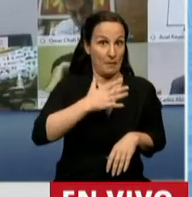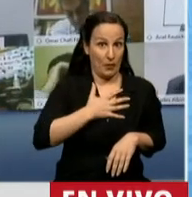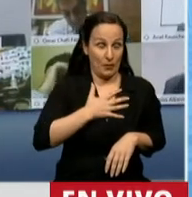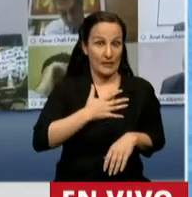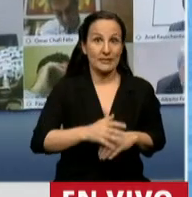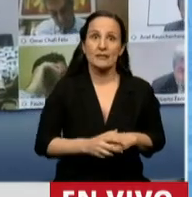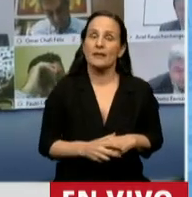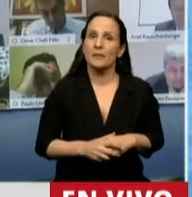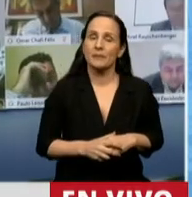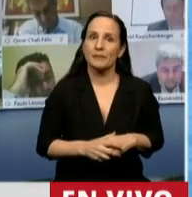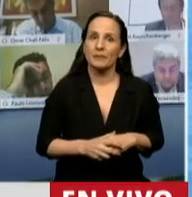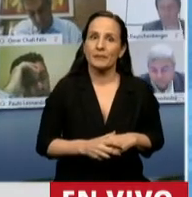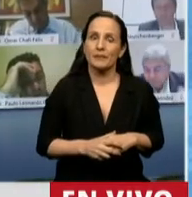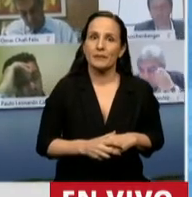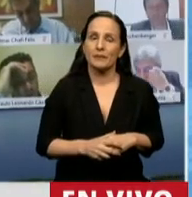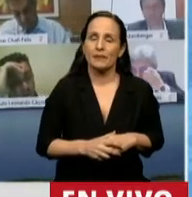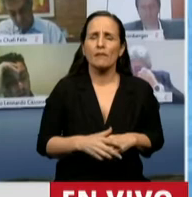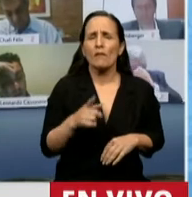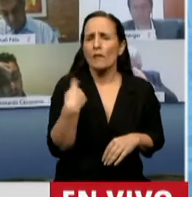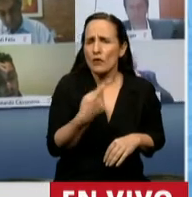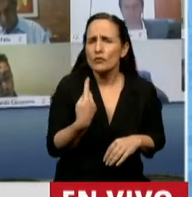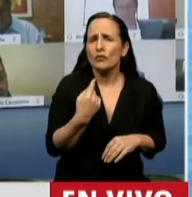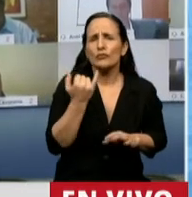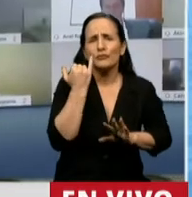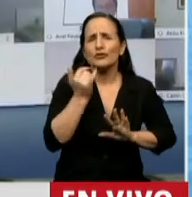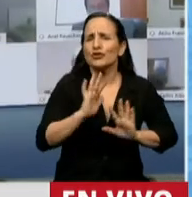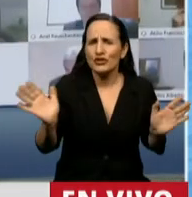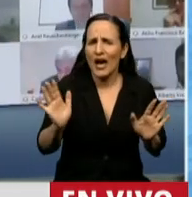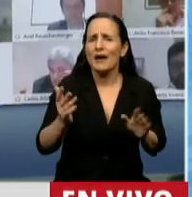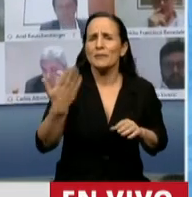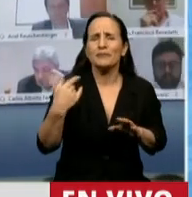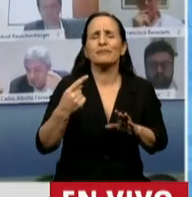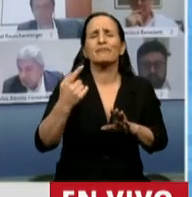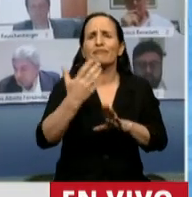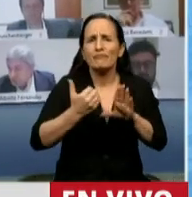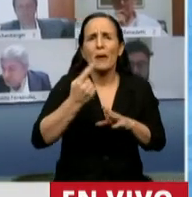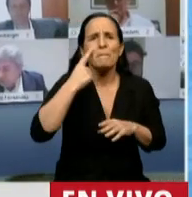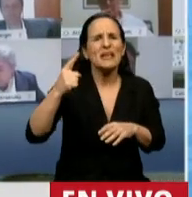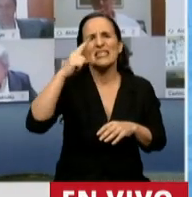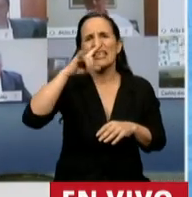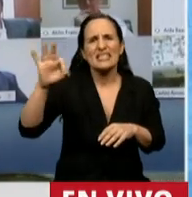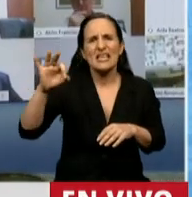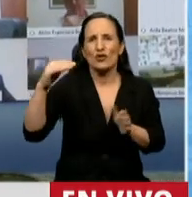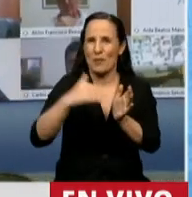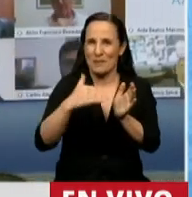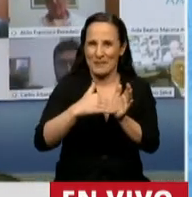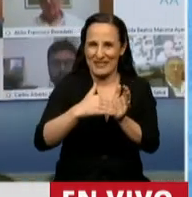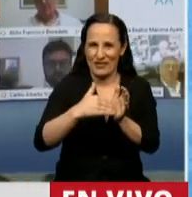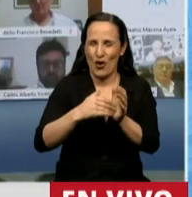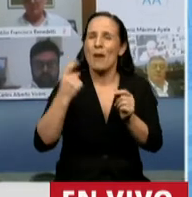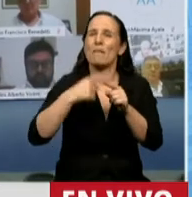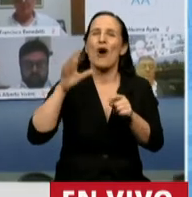presidente, nosotros ya nos llevamos descontados 1.700 millones, que se les cuenta de la